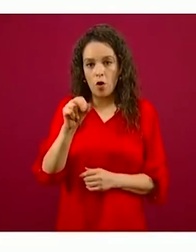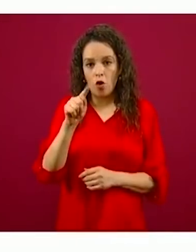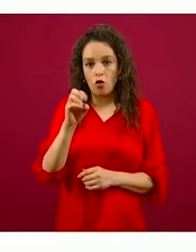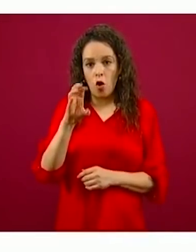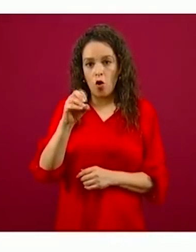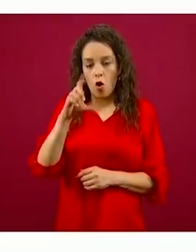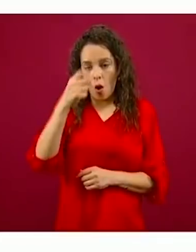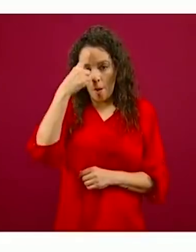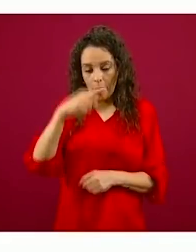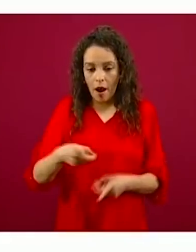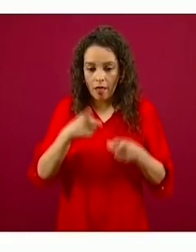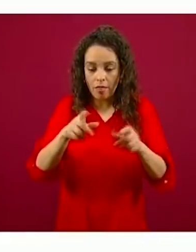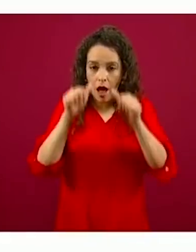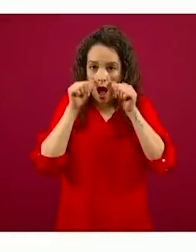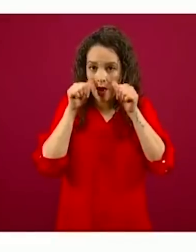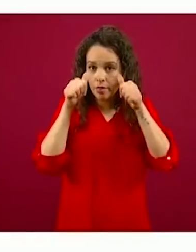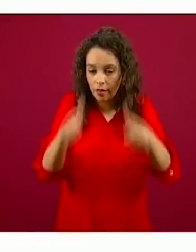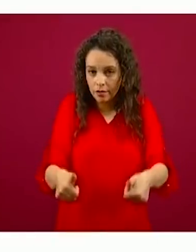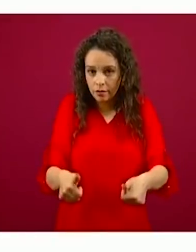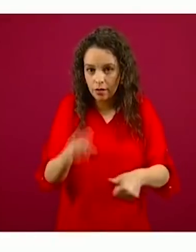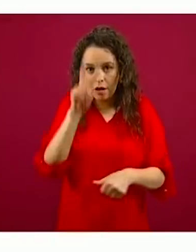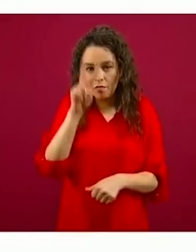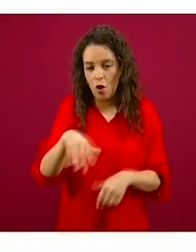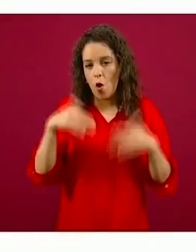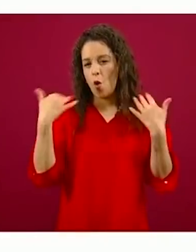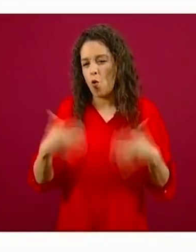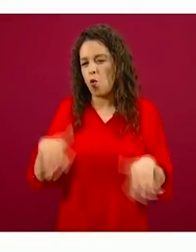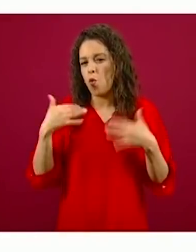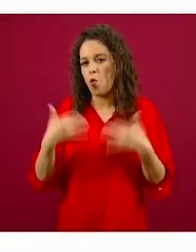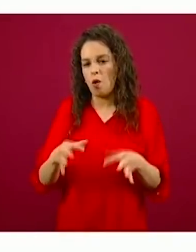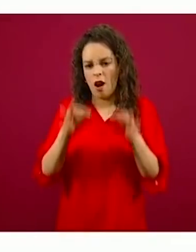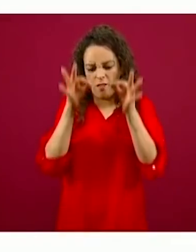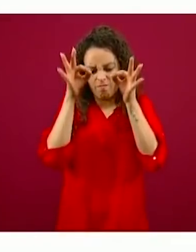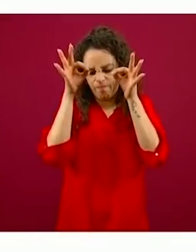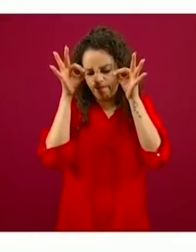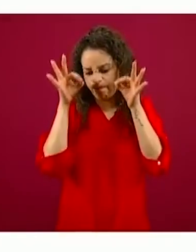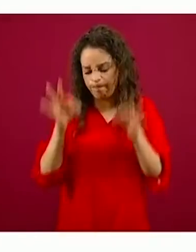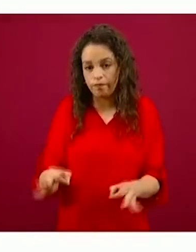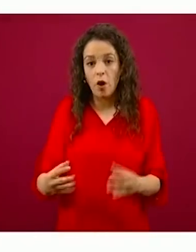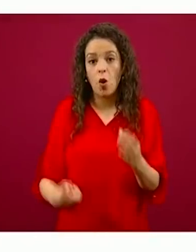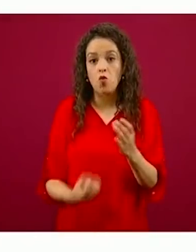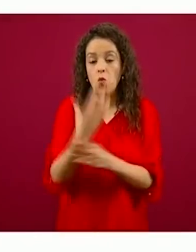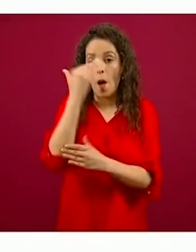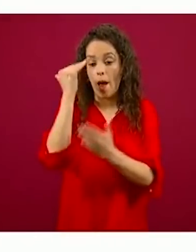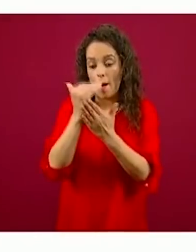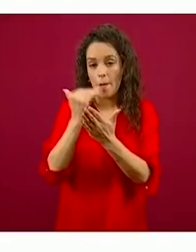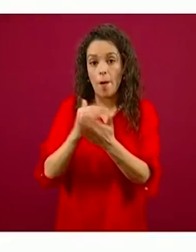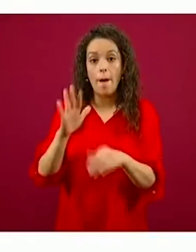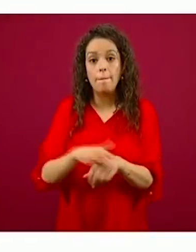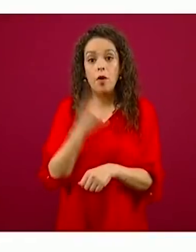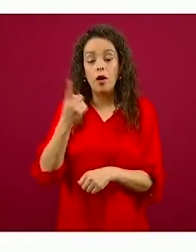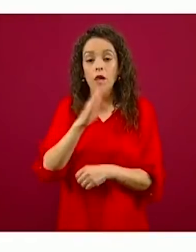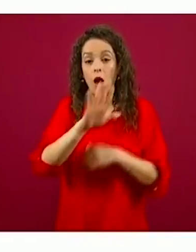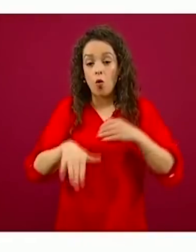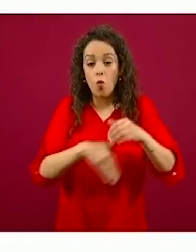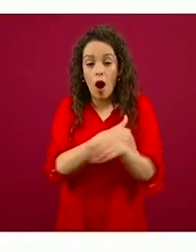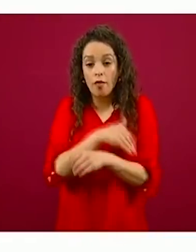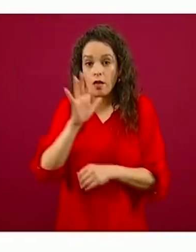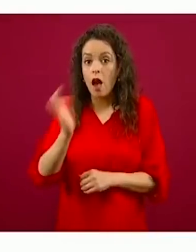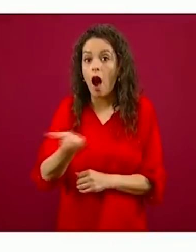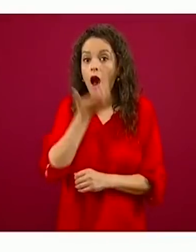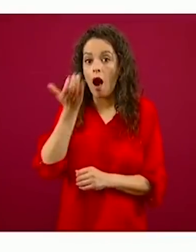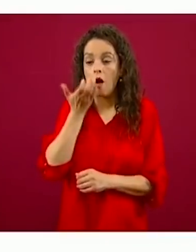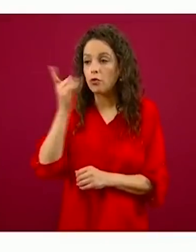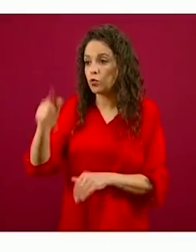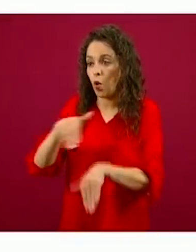extraordinariamente estricto y renovado. Las guarderías están acostumbradas a trabajar bajo este